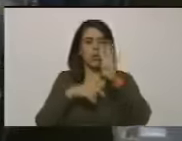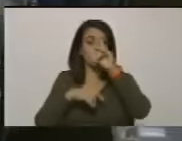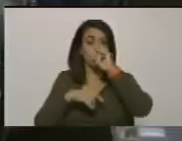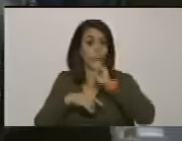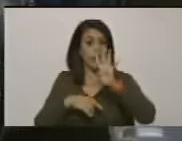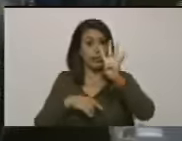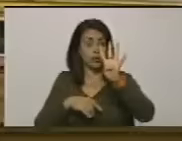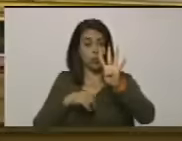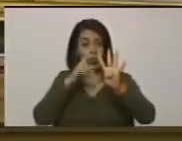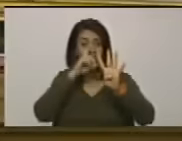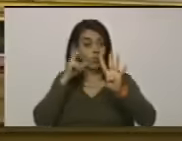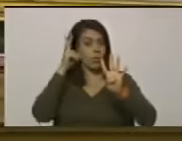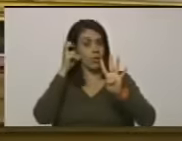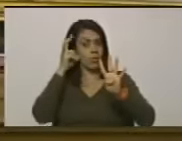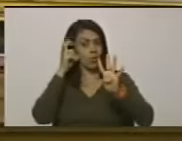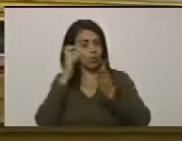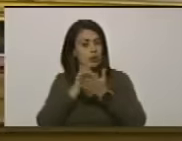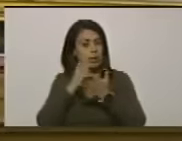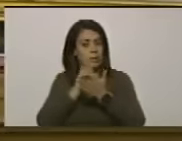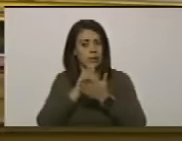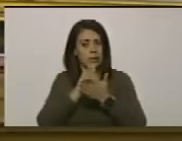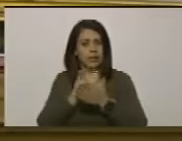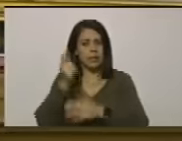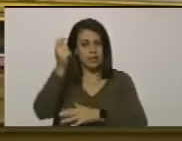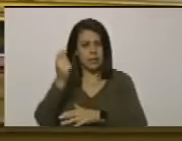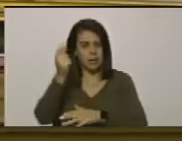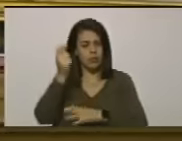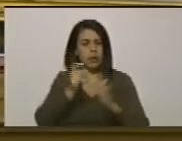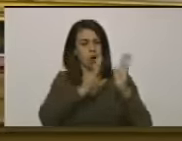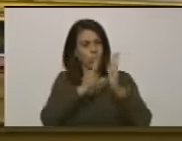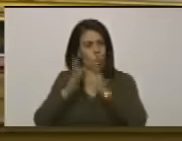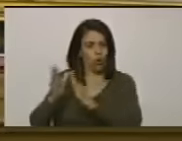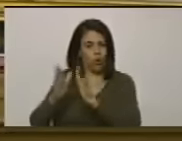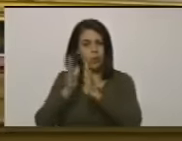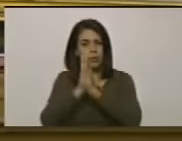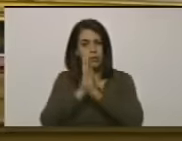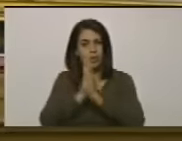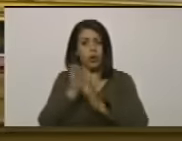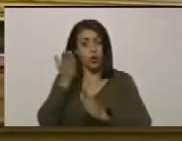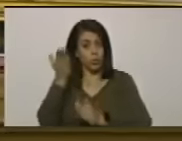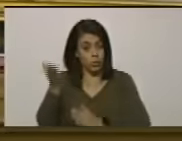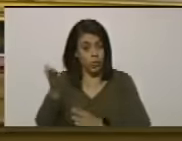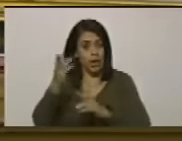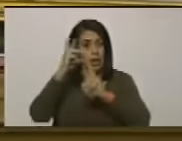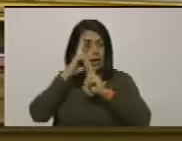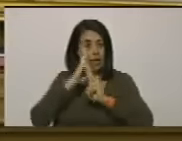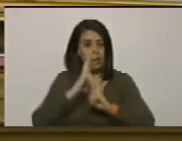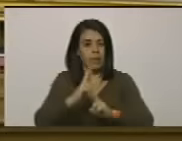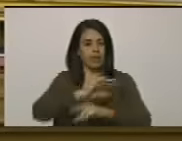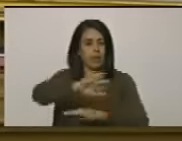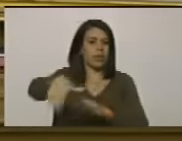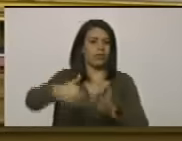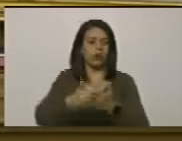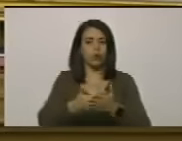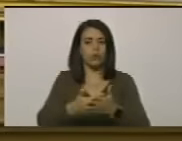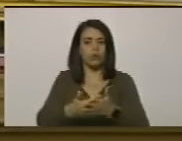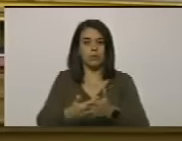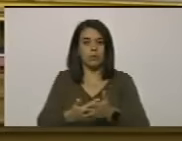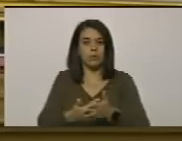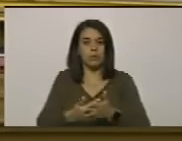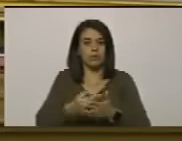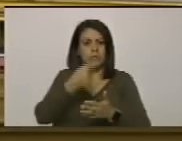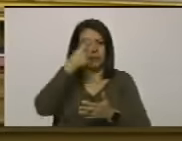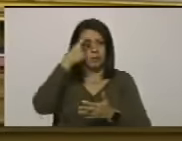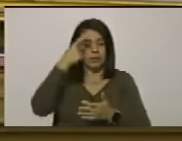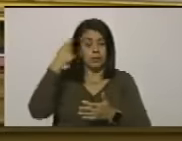años cuatro años diputado diputado orden diputadas y diputados y usted respeto a la plenaria diputado usted no es psiquiatra